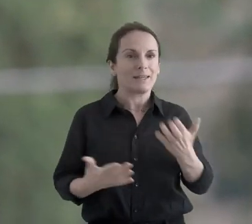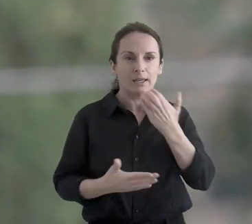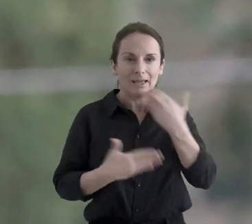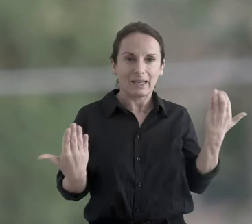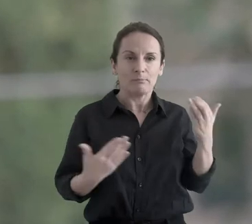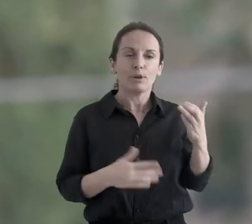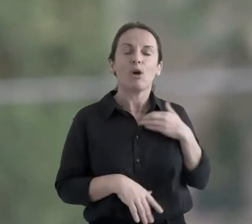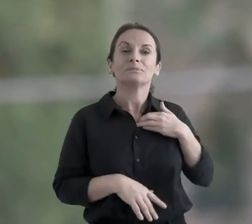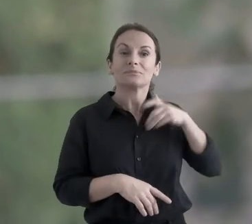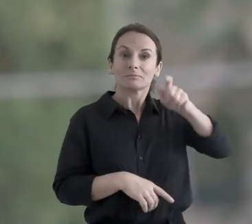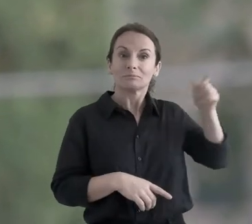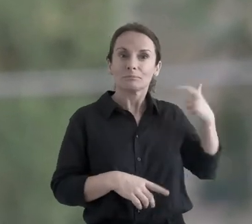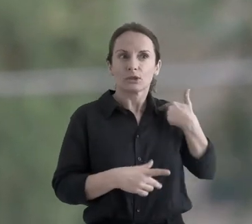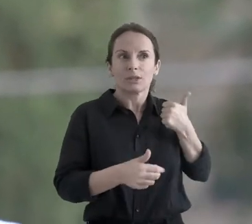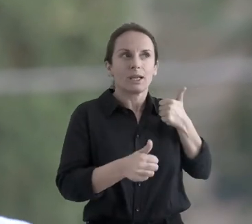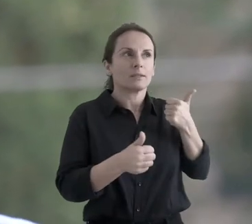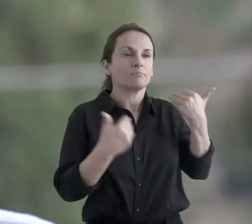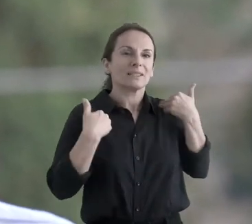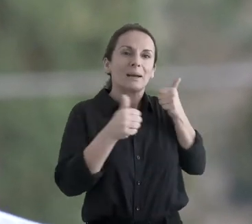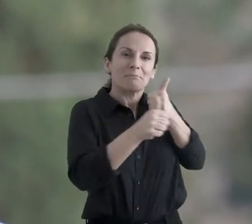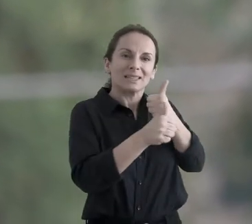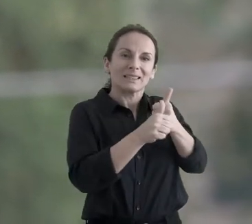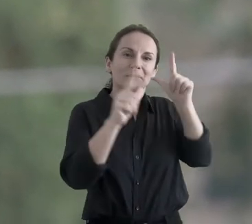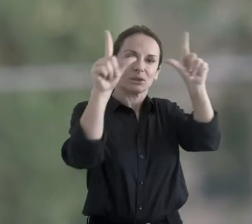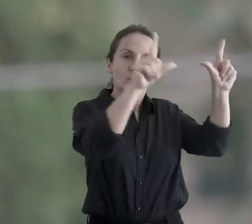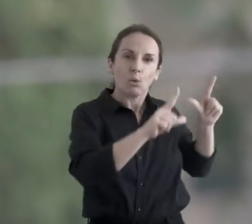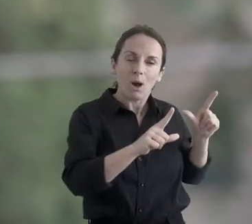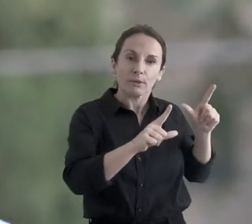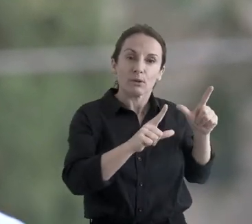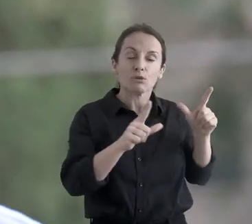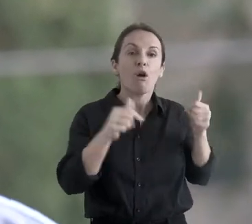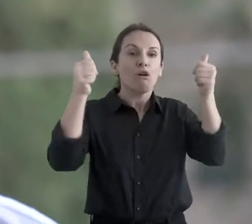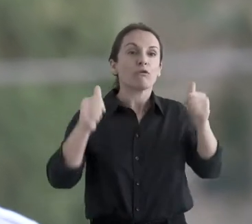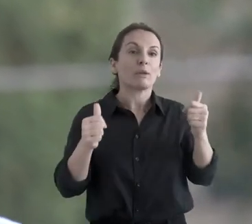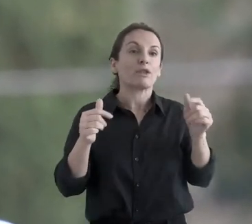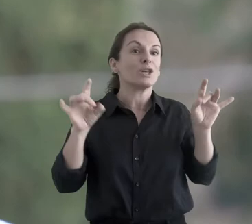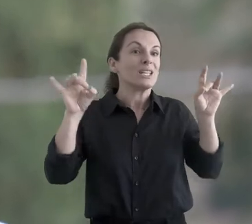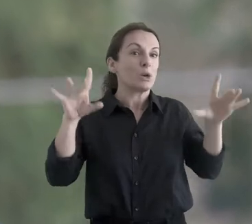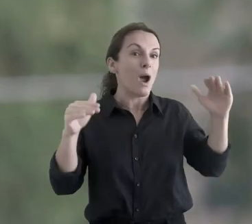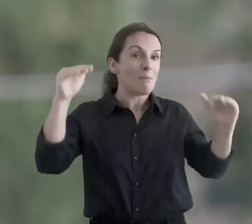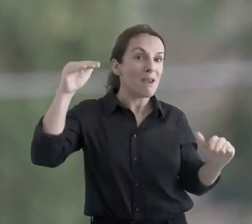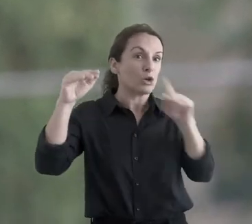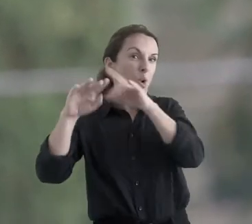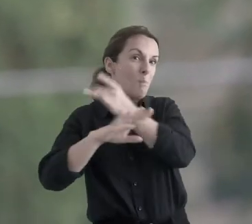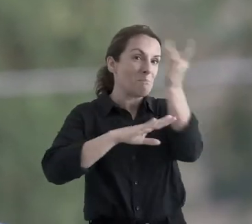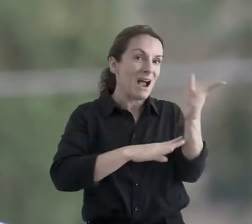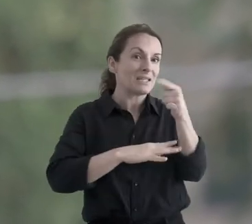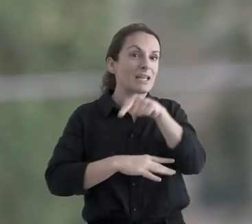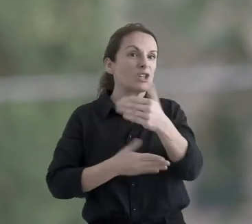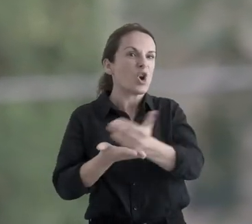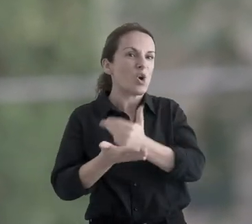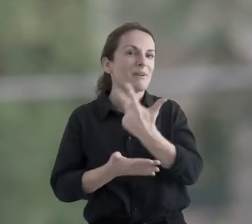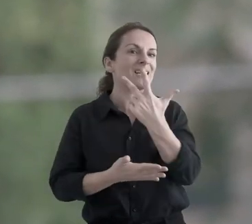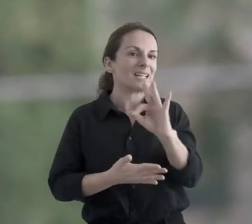que con mejor formación, con una formación más amplia o por lo menos igual, estén cobrando un 30 o un 40% menos un educador que un